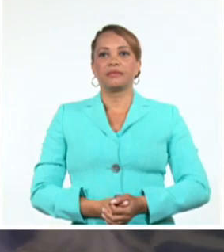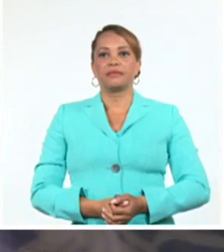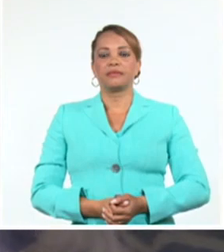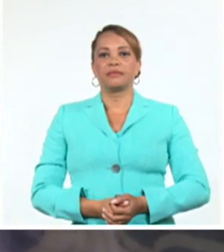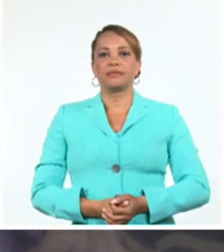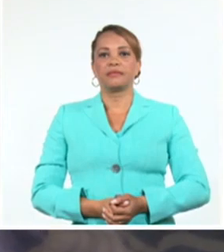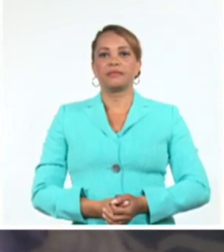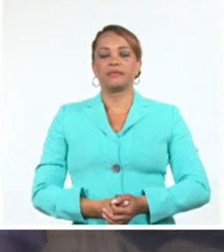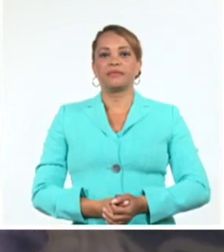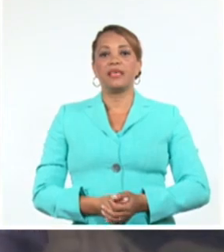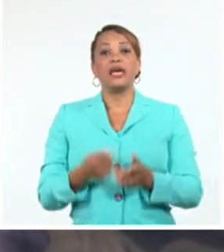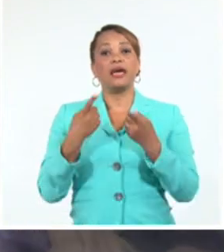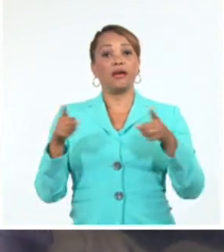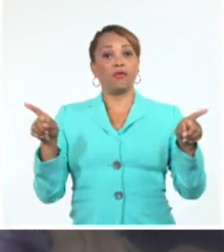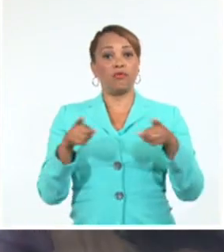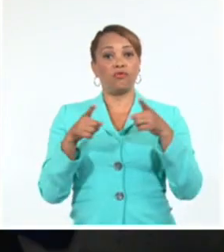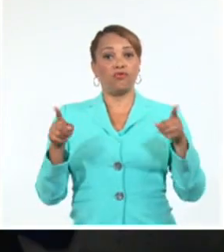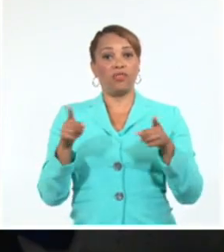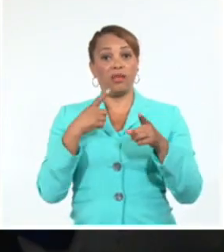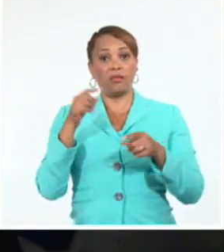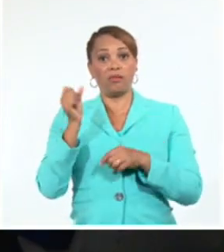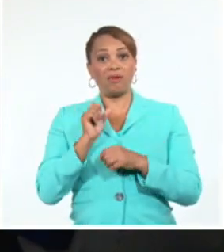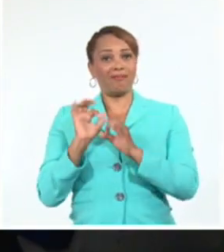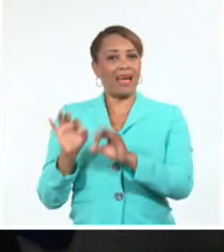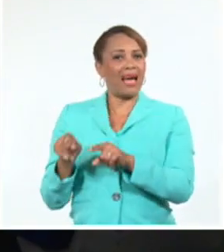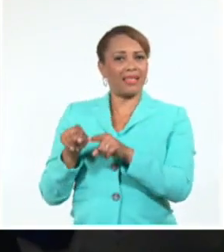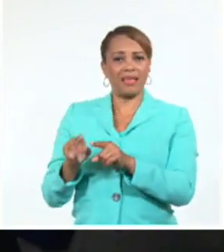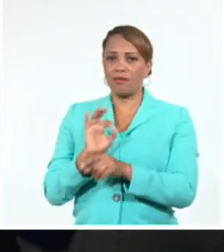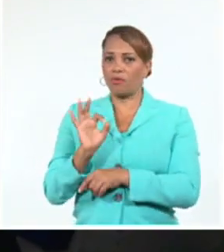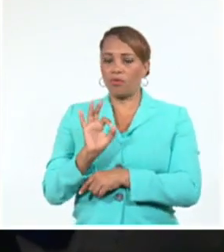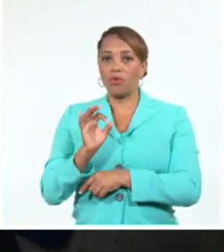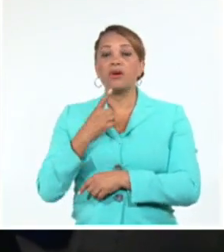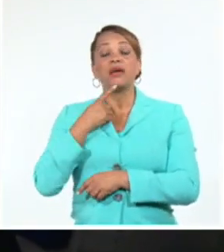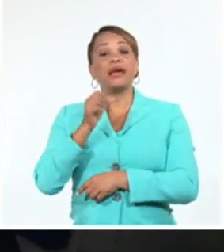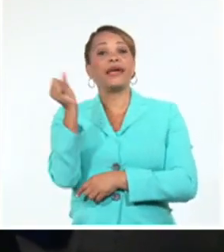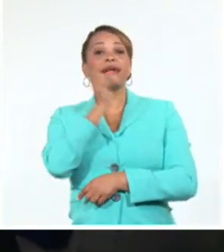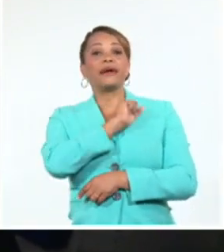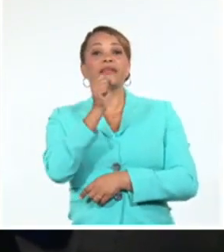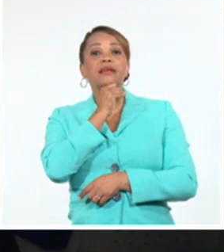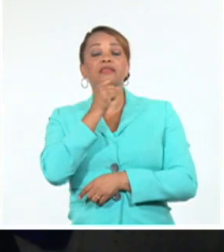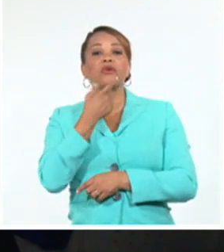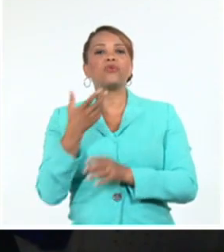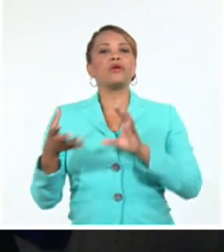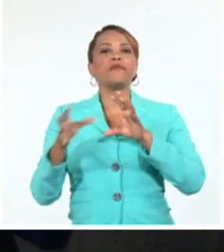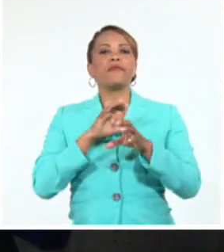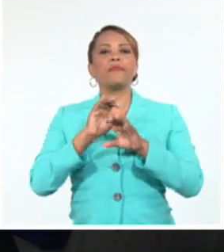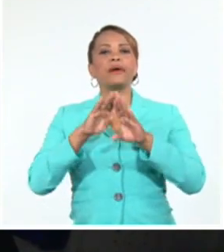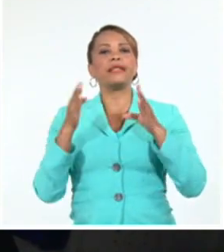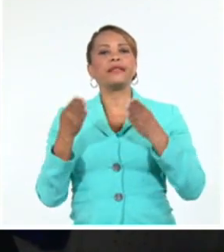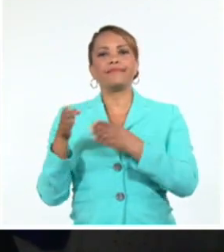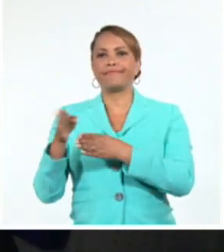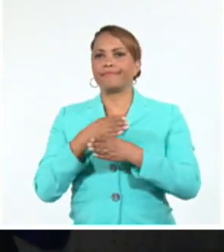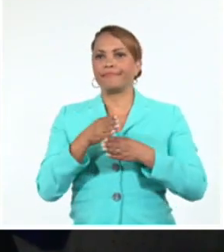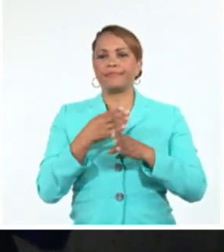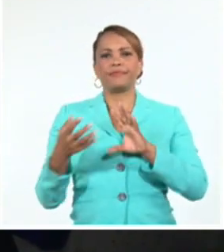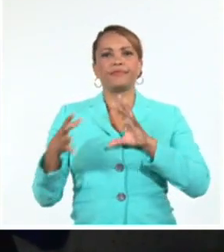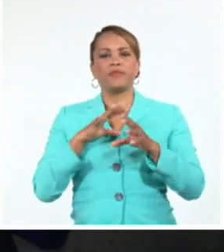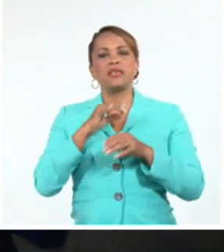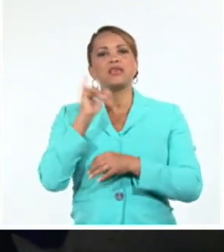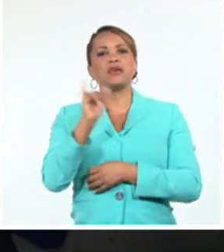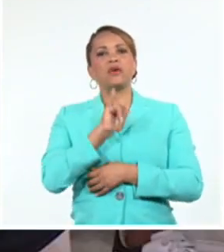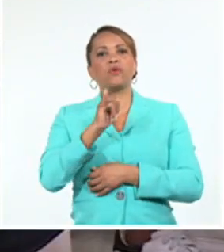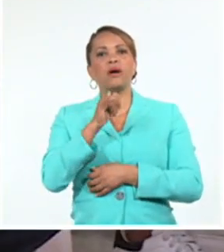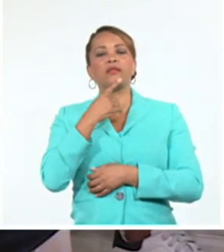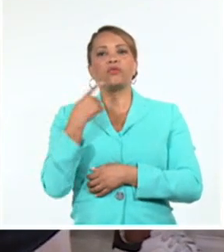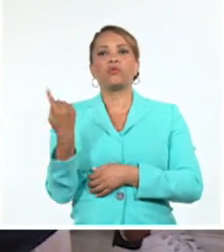Pero el concierto no se quedó ahí. Leonardo García es un mundo amplio de referencias y por eso también puso a disposición de